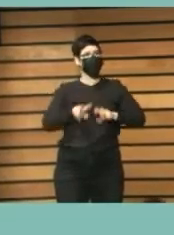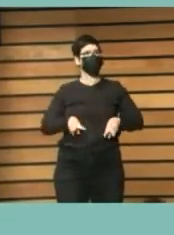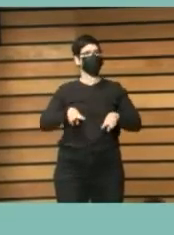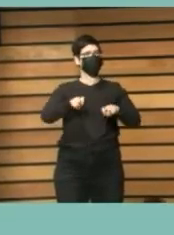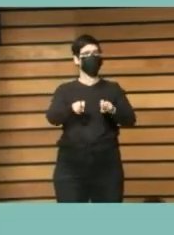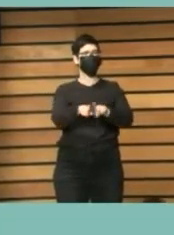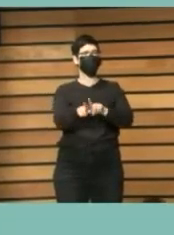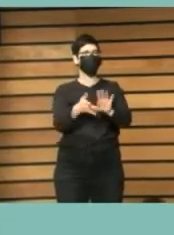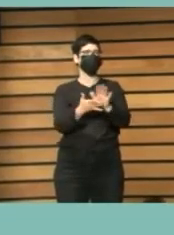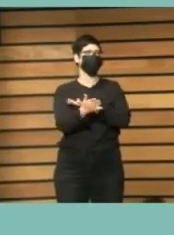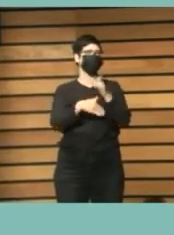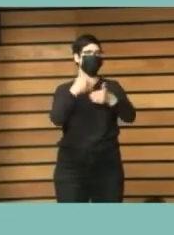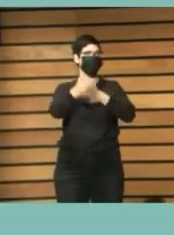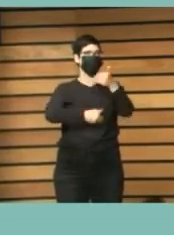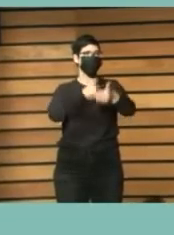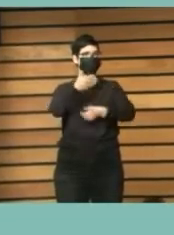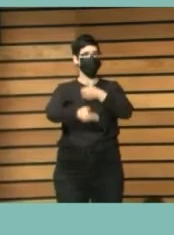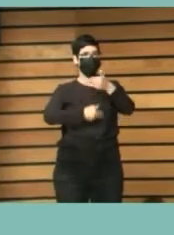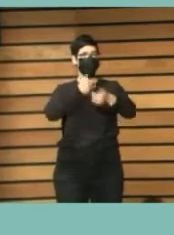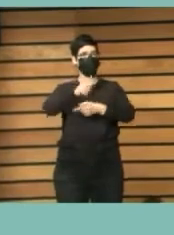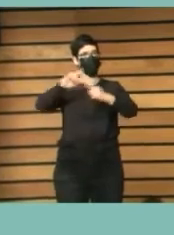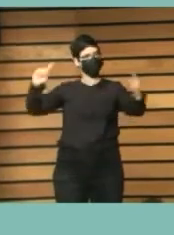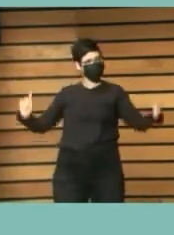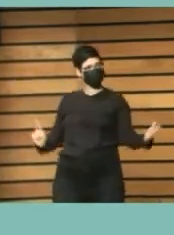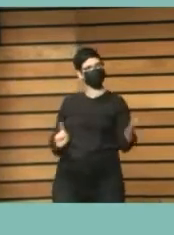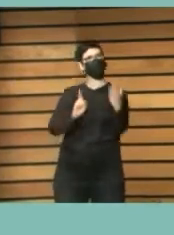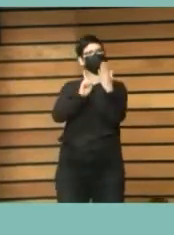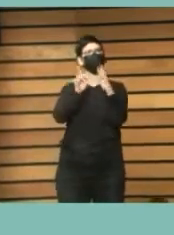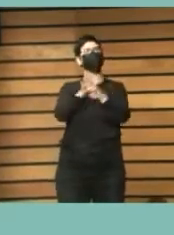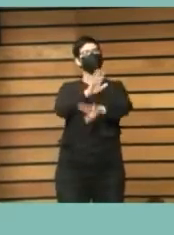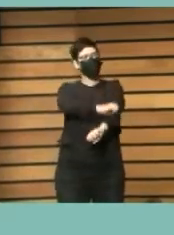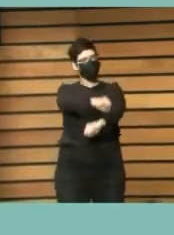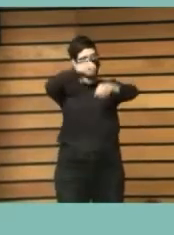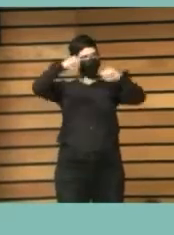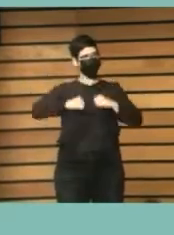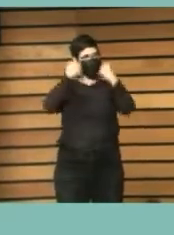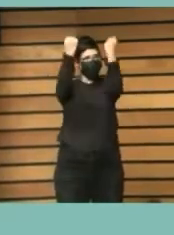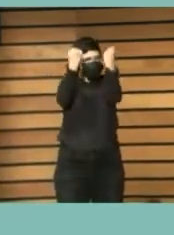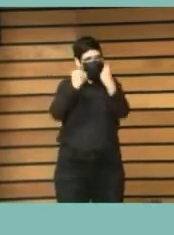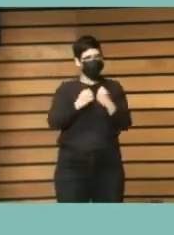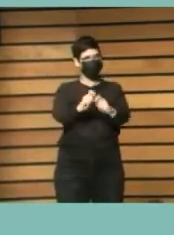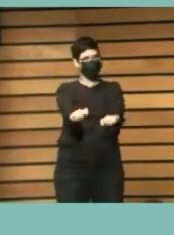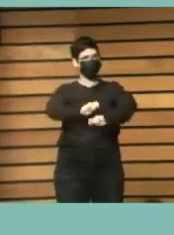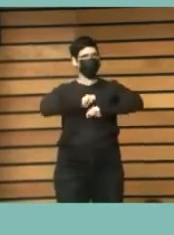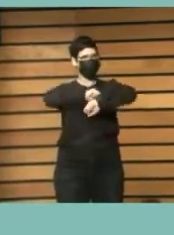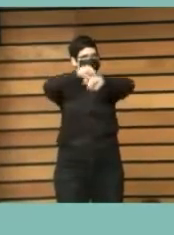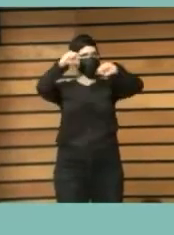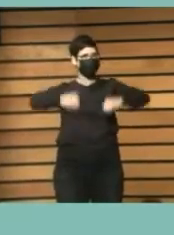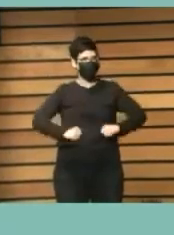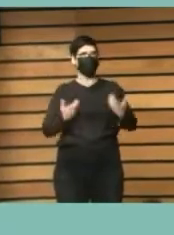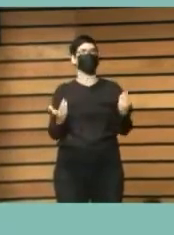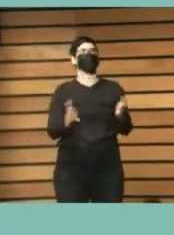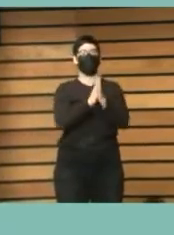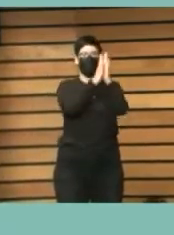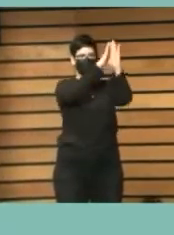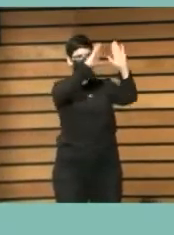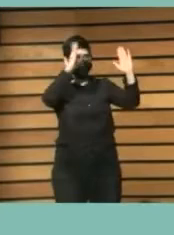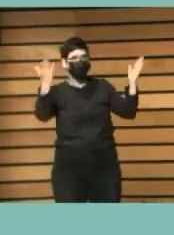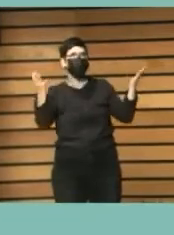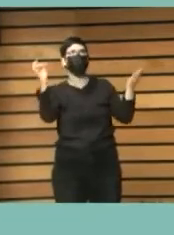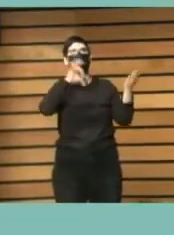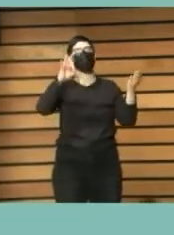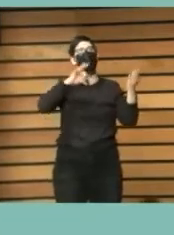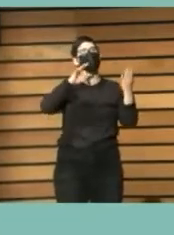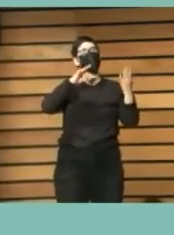proceso que encaramos como un proceso de fortalecimiento institucional de la biblioteca y del ente público local o digamos